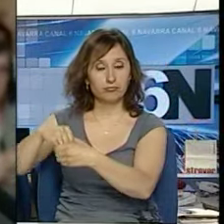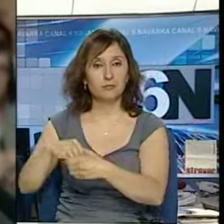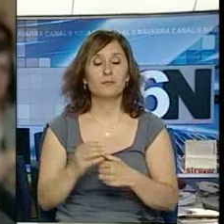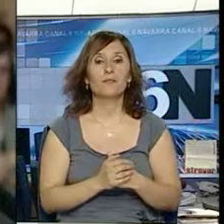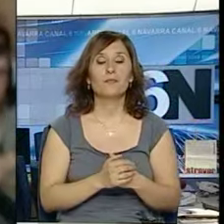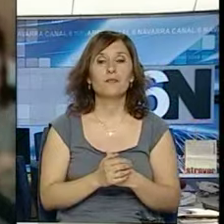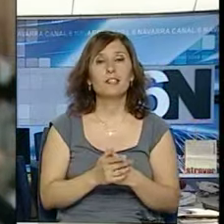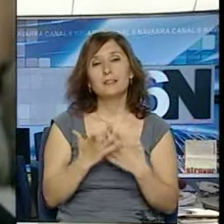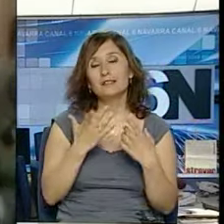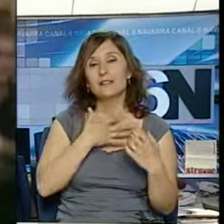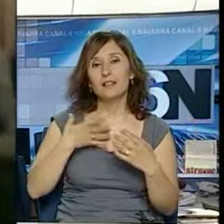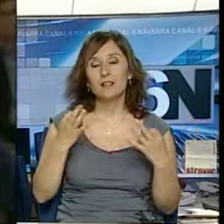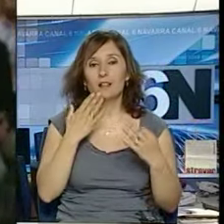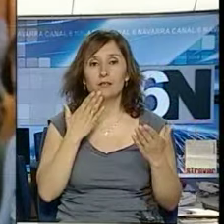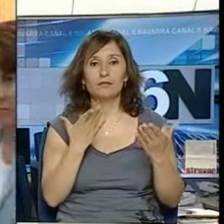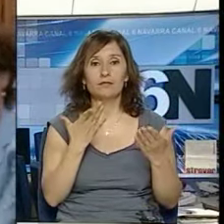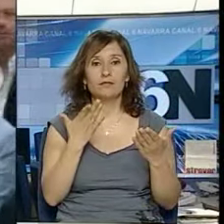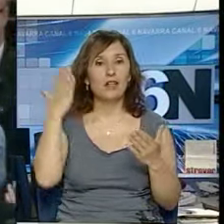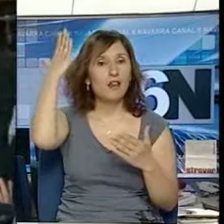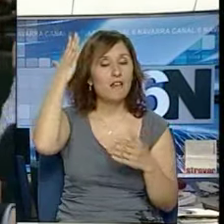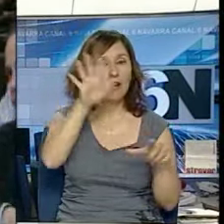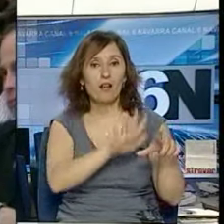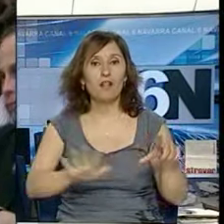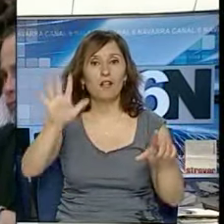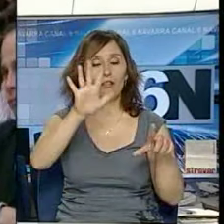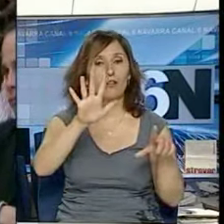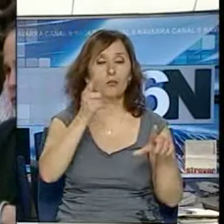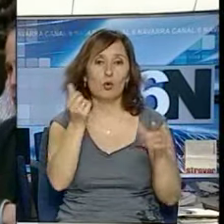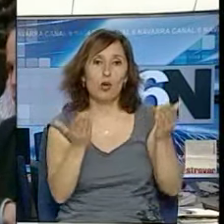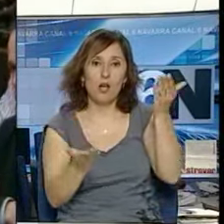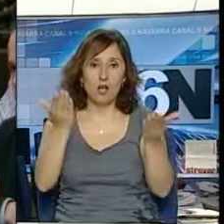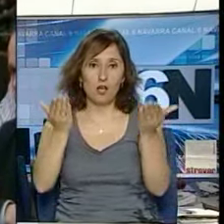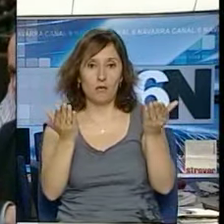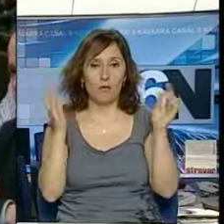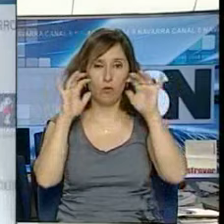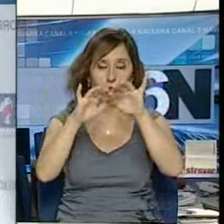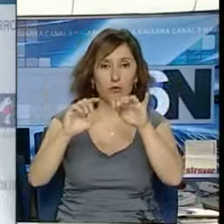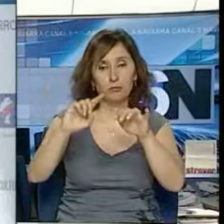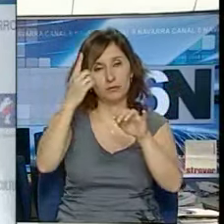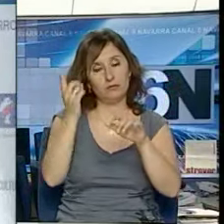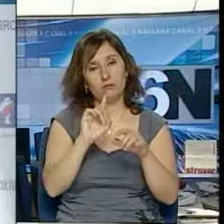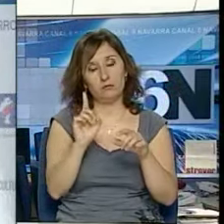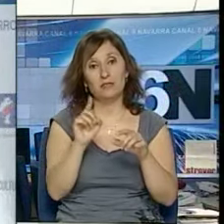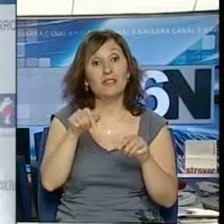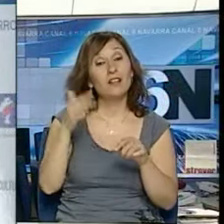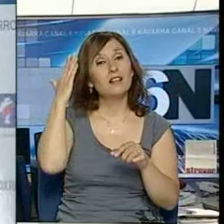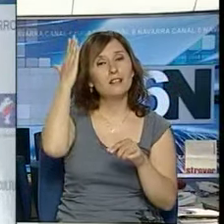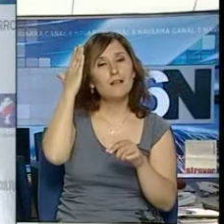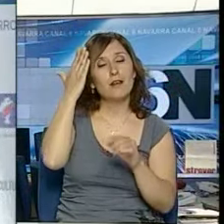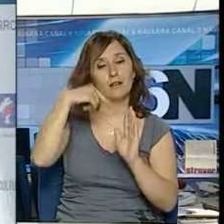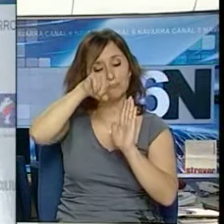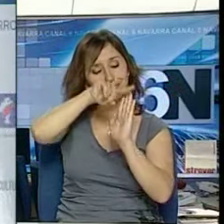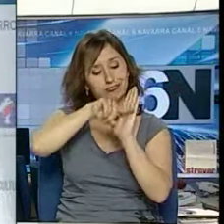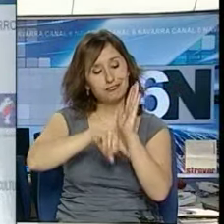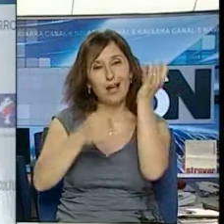se quiere dar una cobertura más equilibrada a toda la región de Navarra. Que la agenda cultural cada vez sea más amplia, más